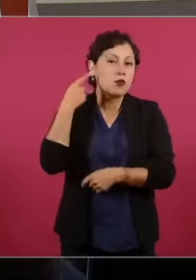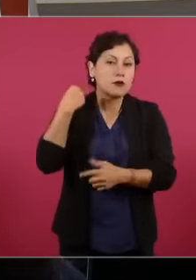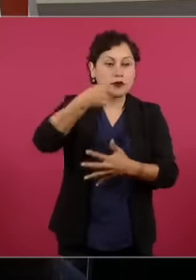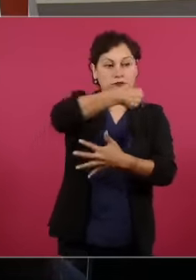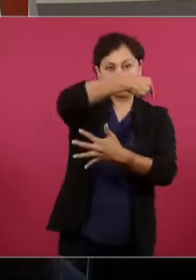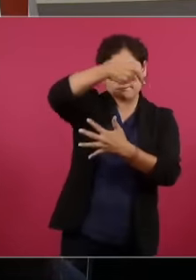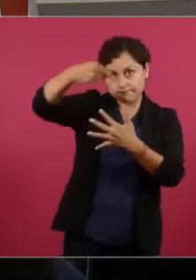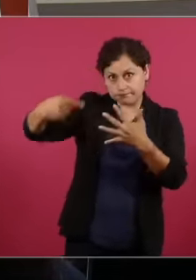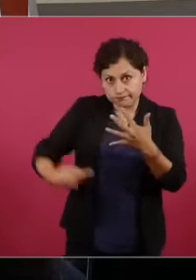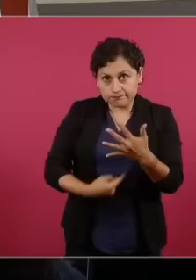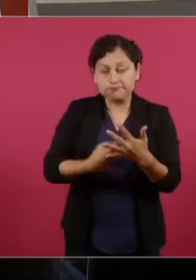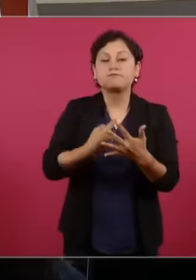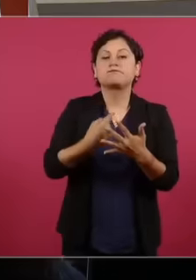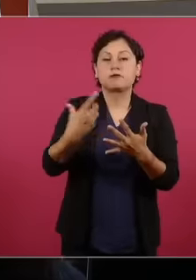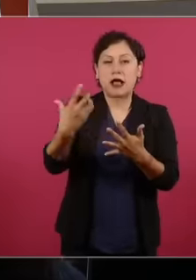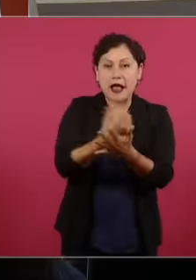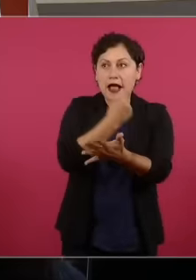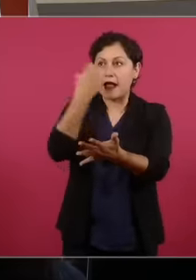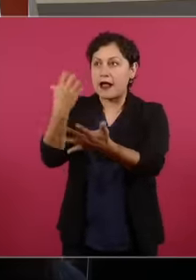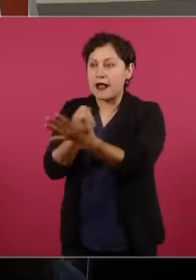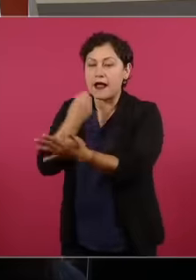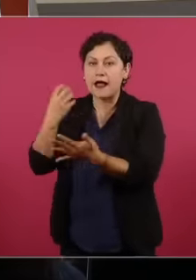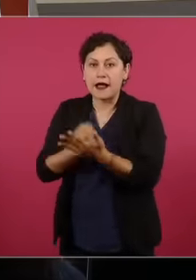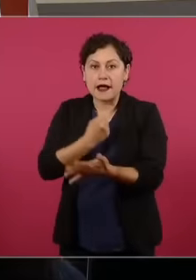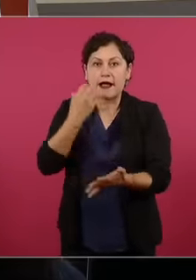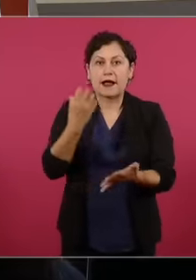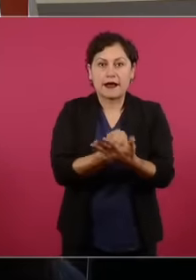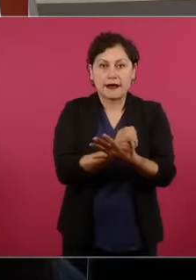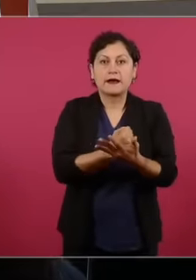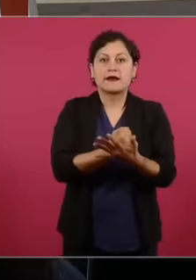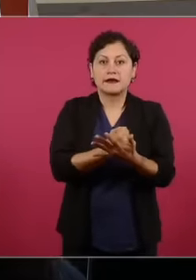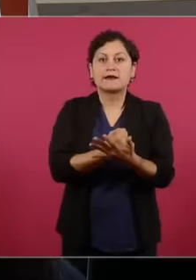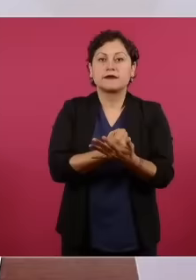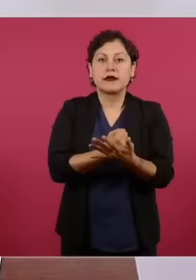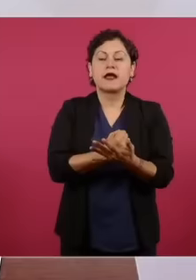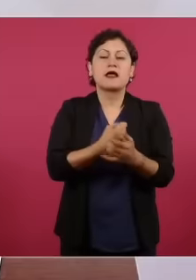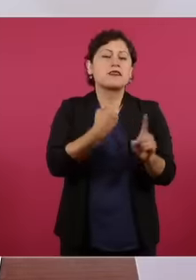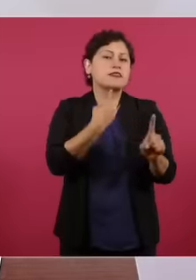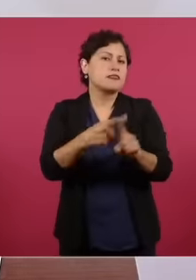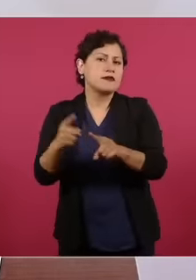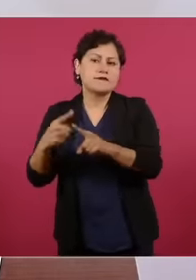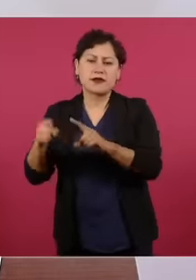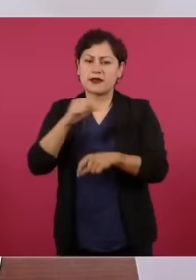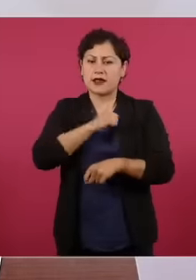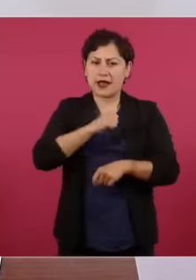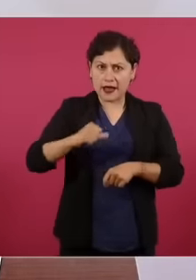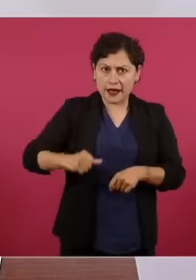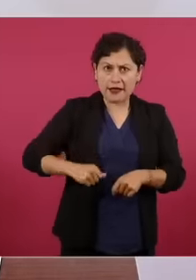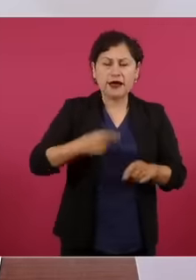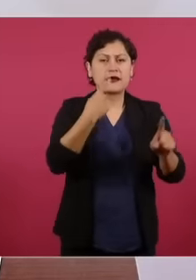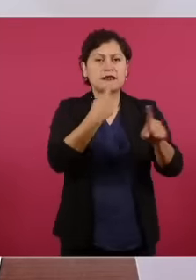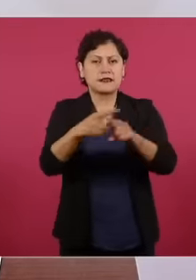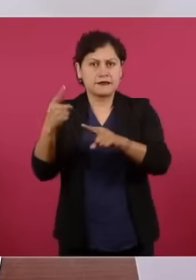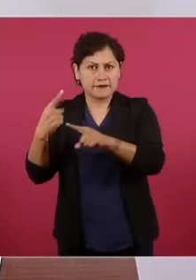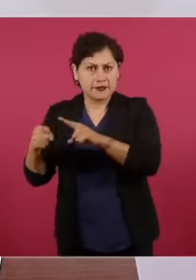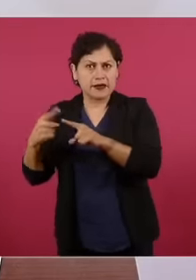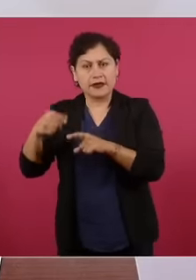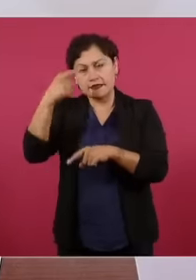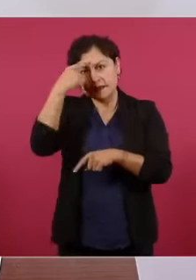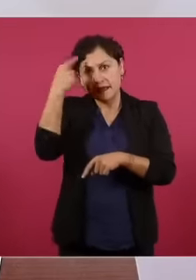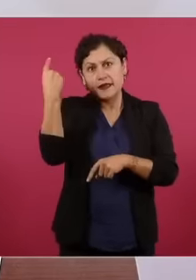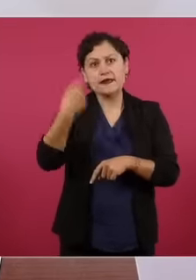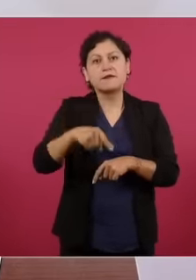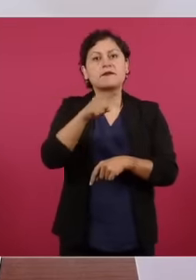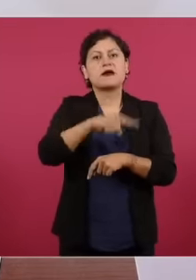y por los resultados de muchas elecciones para alcalde y para el poder legislativo por esos